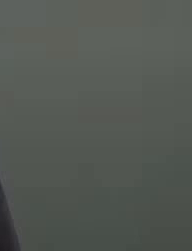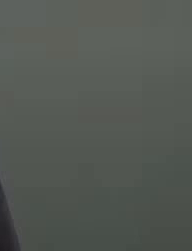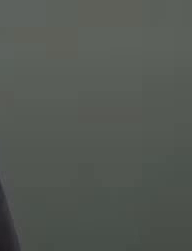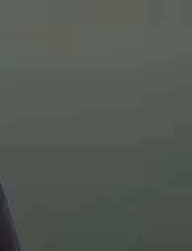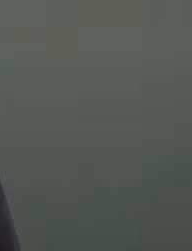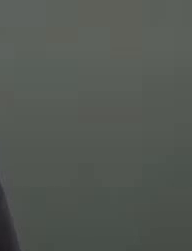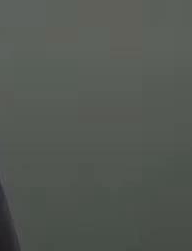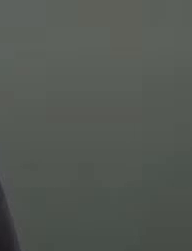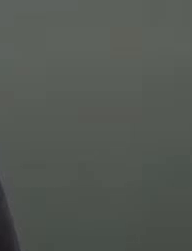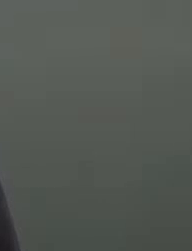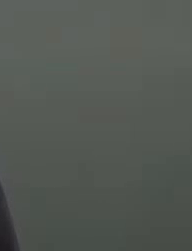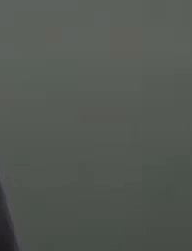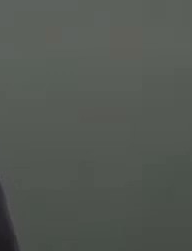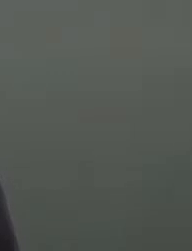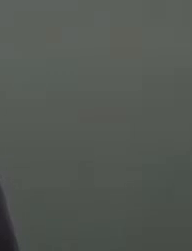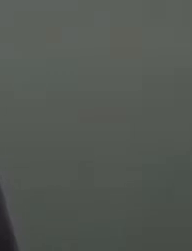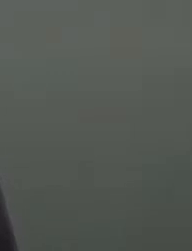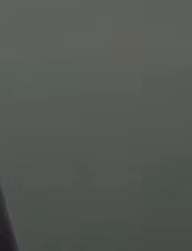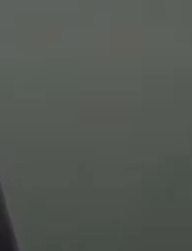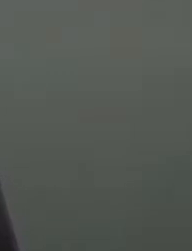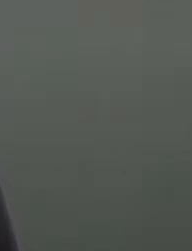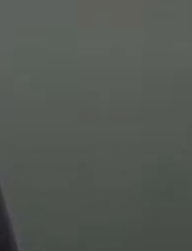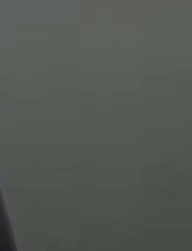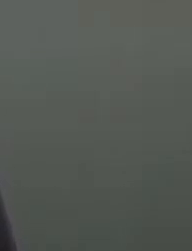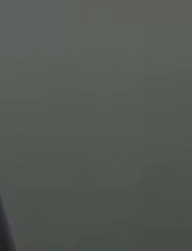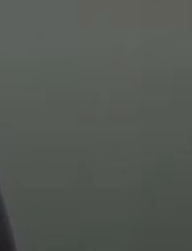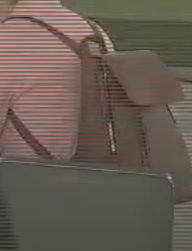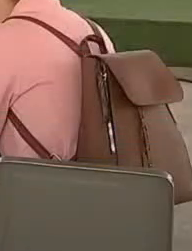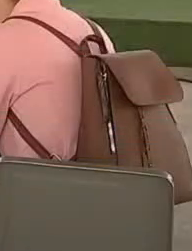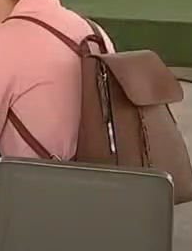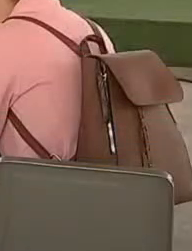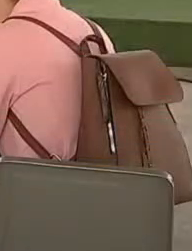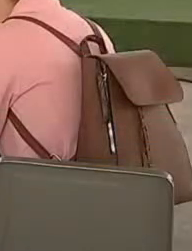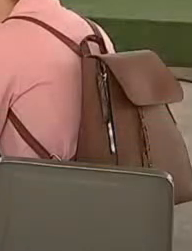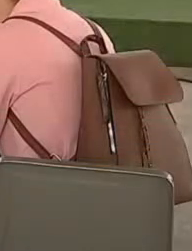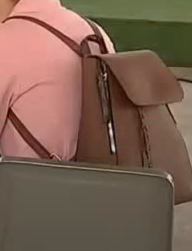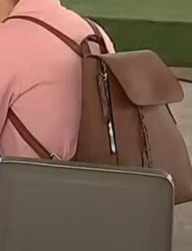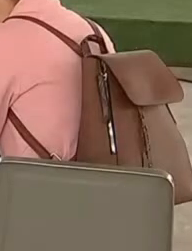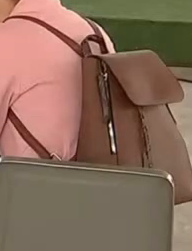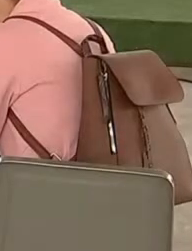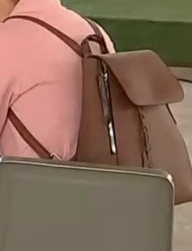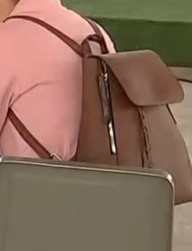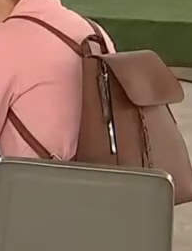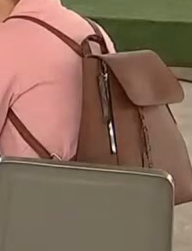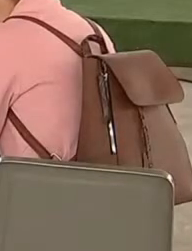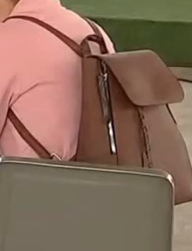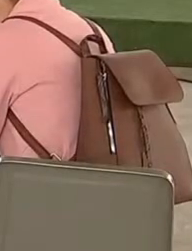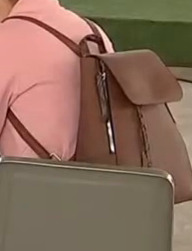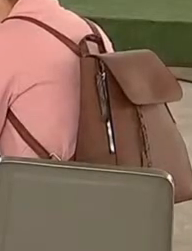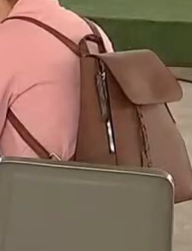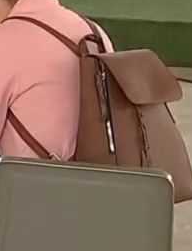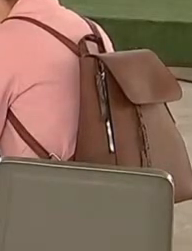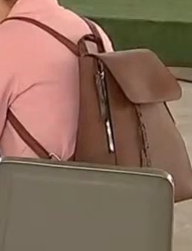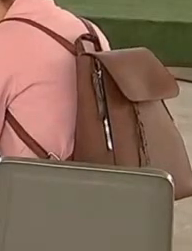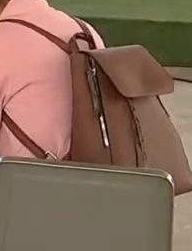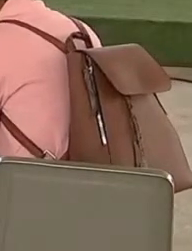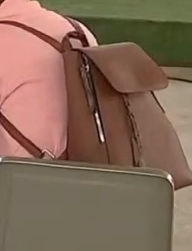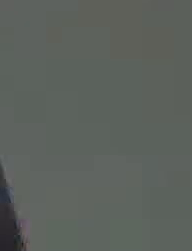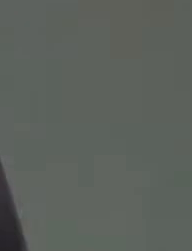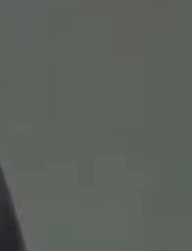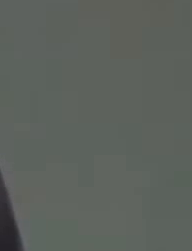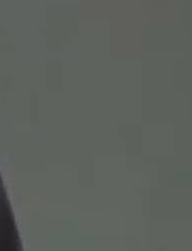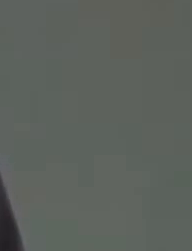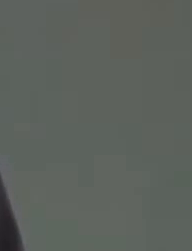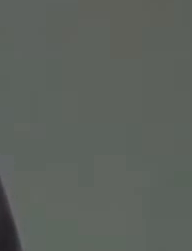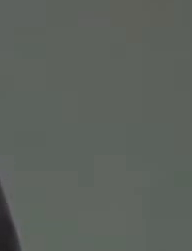contra el vehículo del Secretario de Seguridad Ciudadana de la Ciudad de México, el licenciado